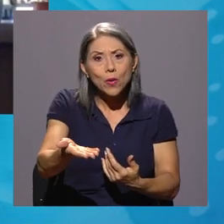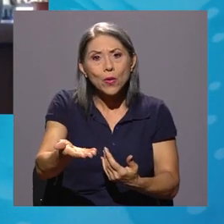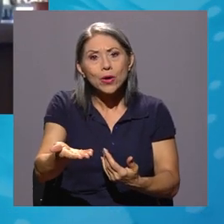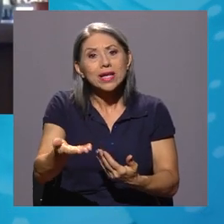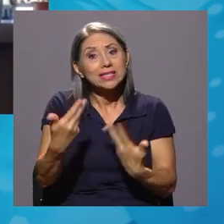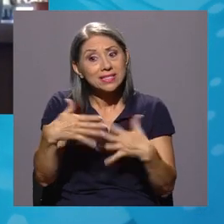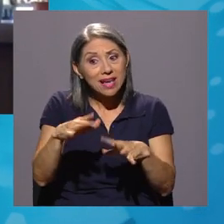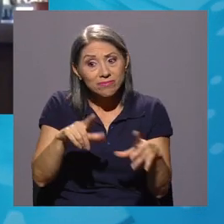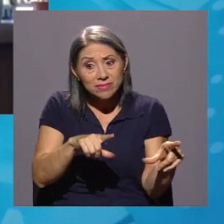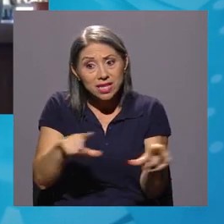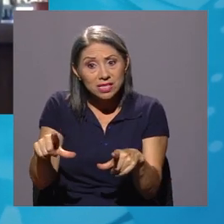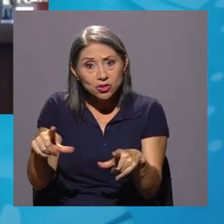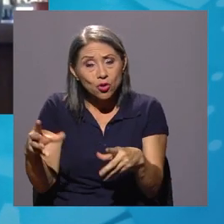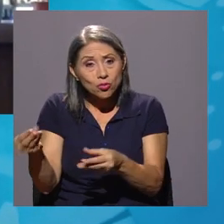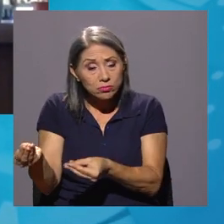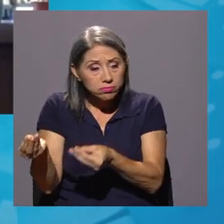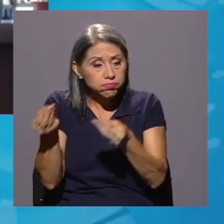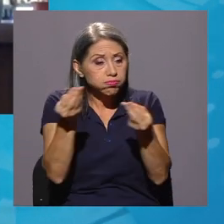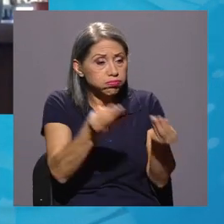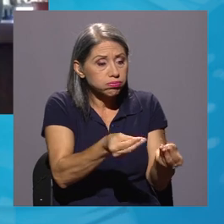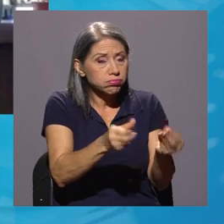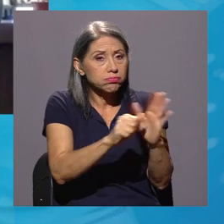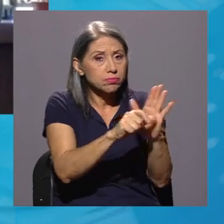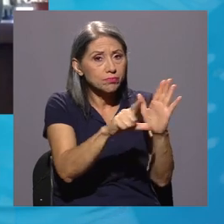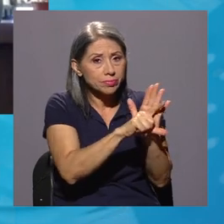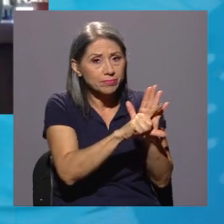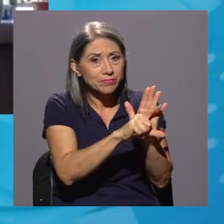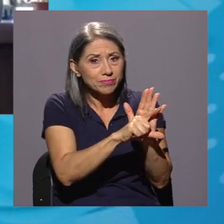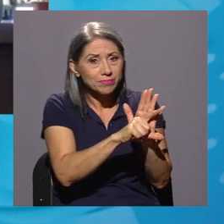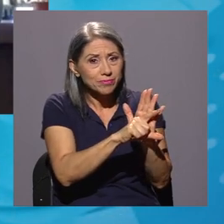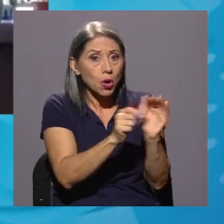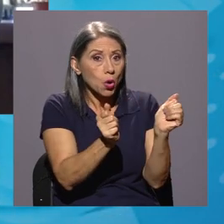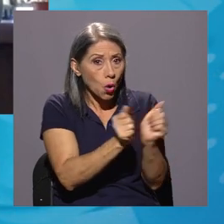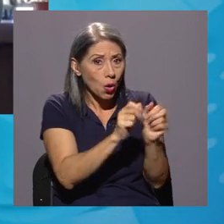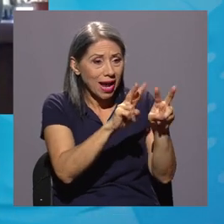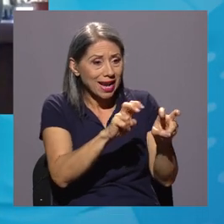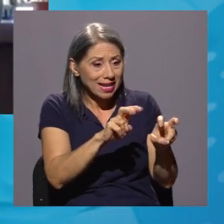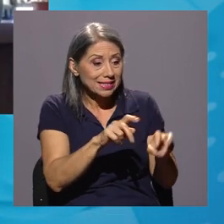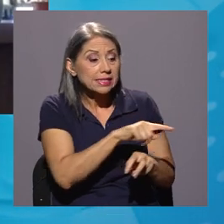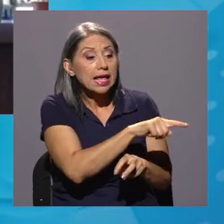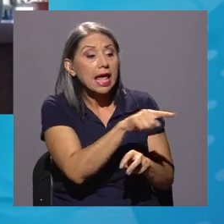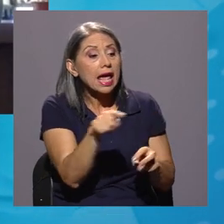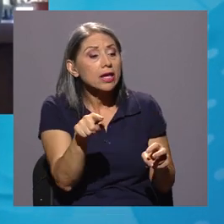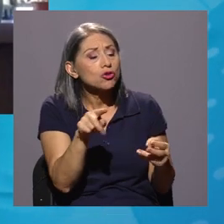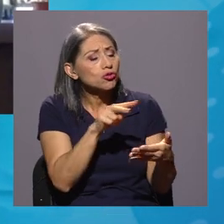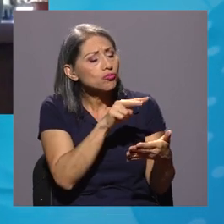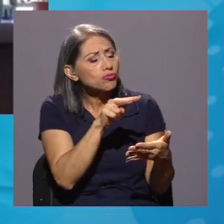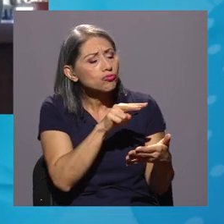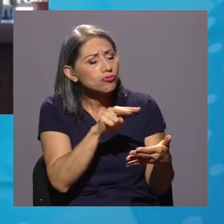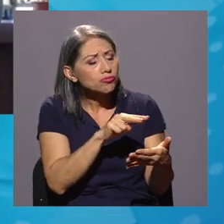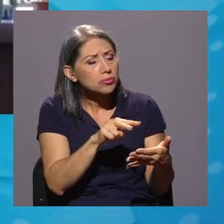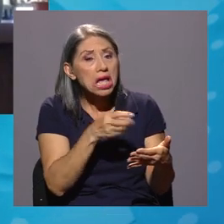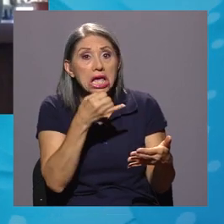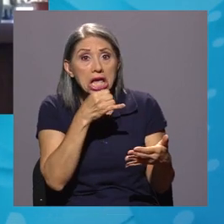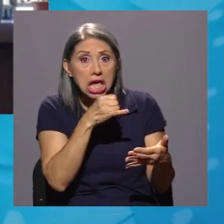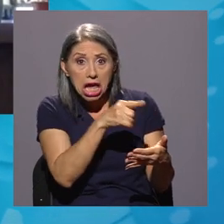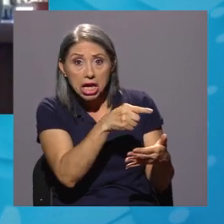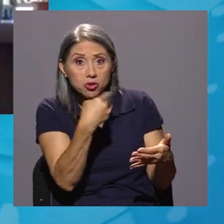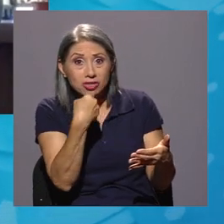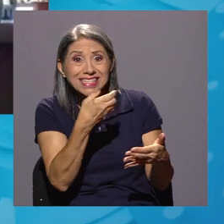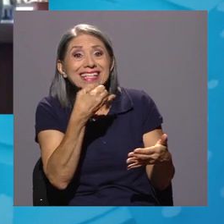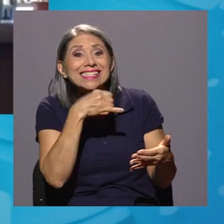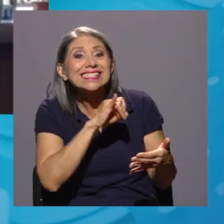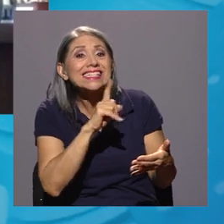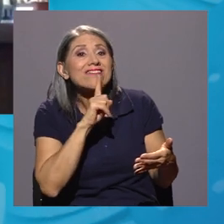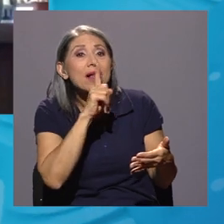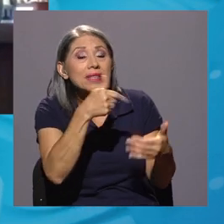lo llevamos al plenario, llevamos el análisis preliminar. Los miembros y las miembros dicen, bueno, si realmente están de acuerdo con